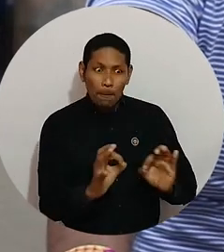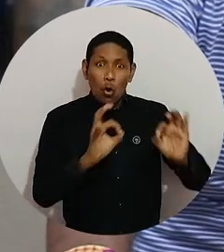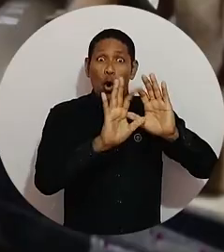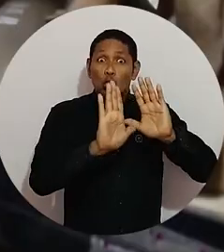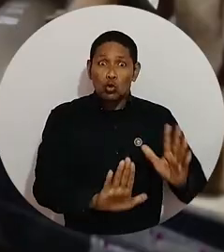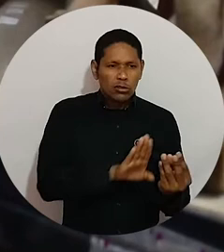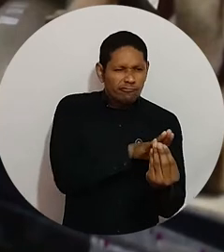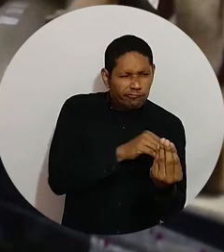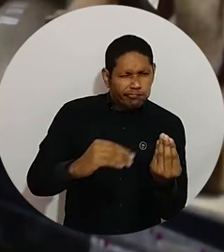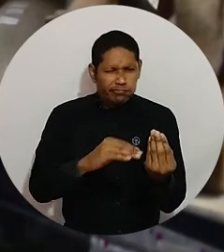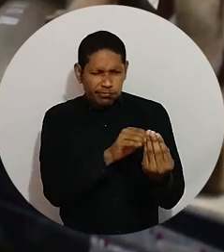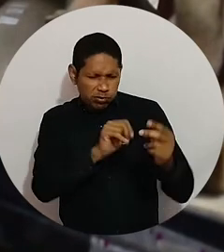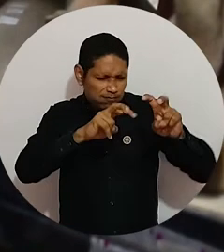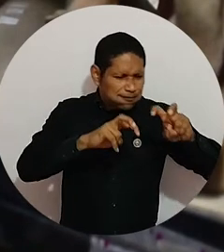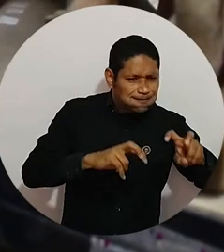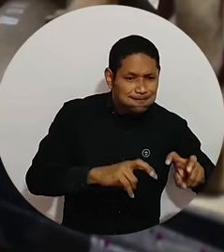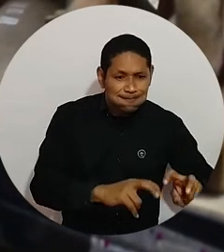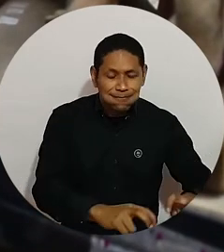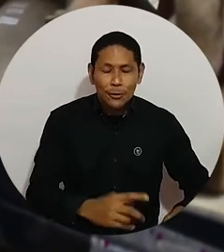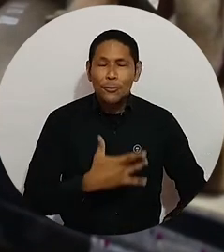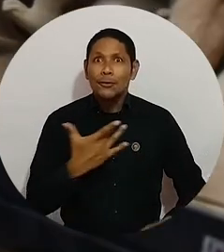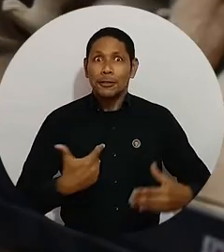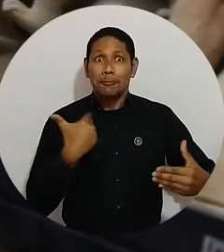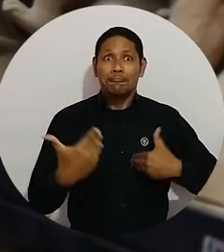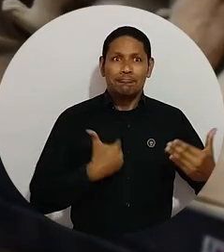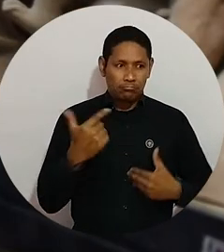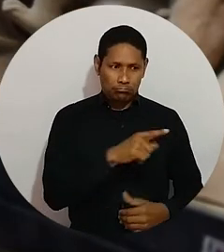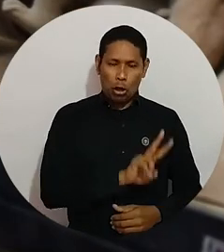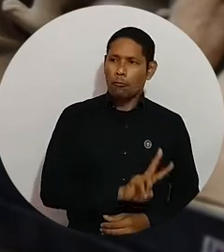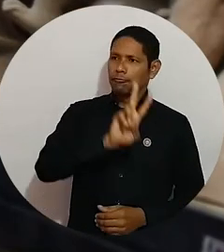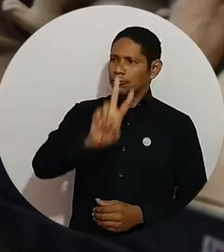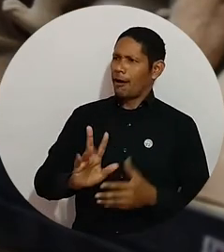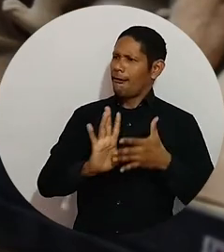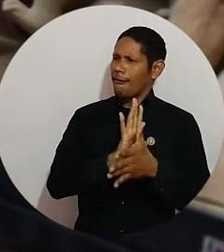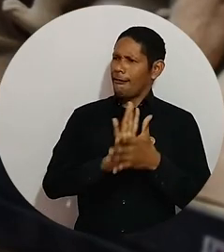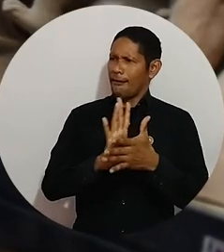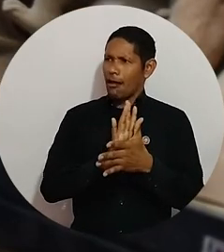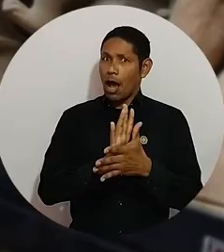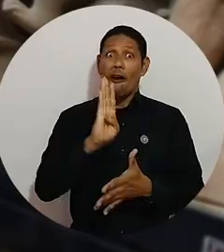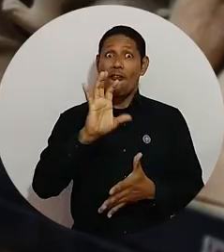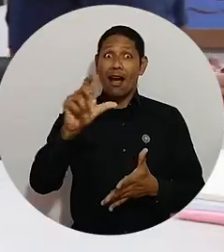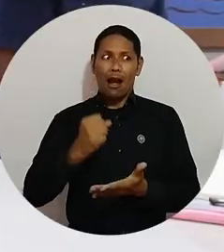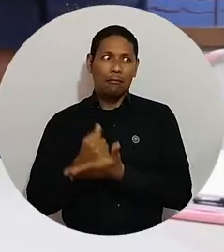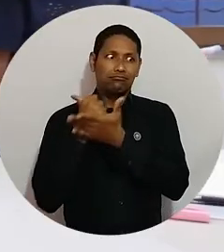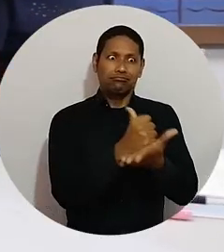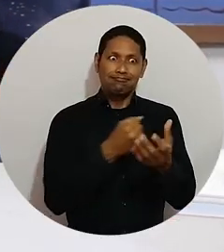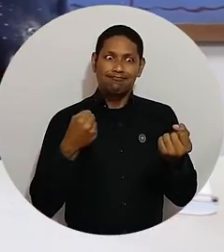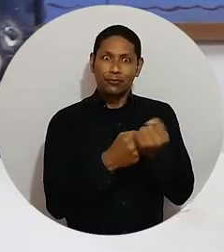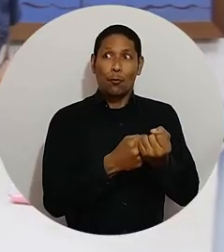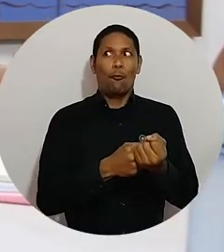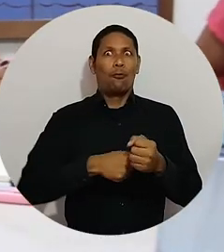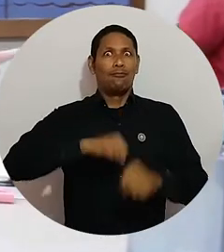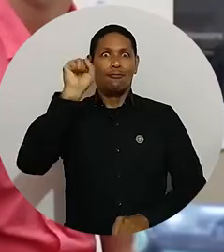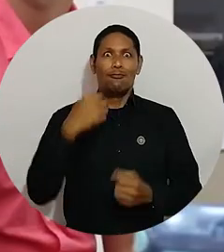bastante en el tema de la arqueología pública y esto me generó mucha satisfacción. Cuando ellos se presentaron y luego se ganan la beca, lógicamente para nosotros fue